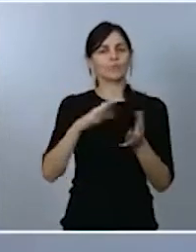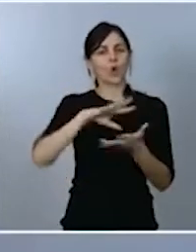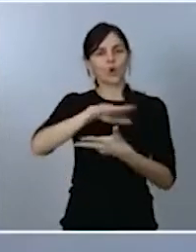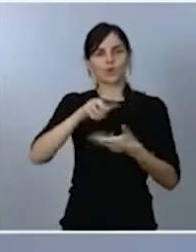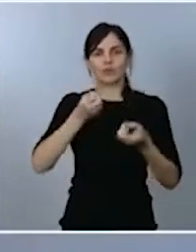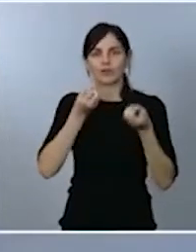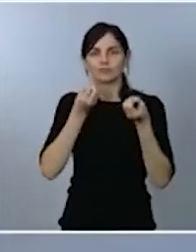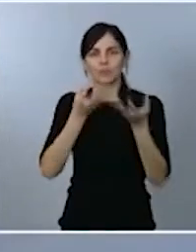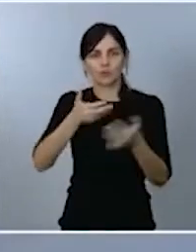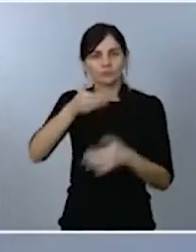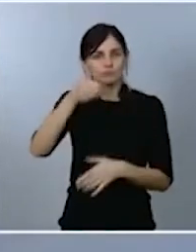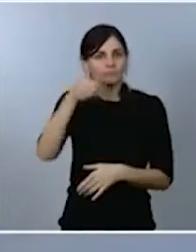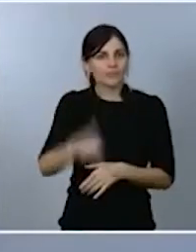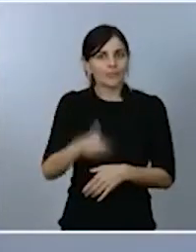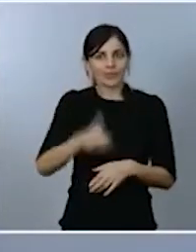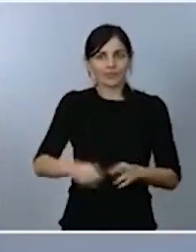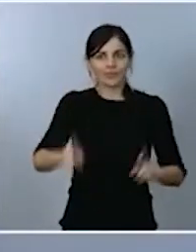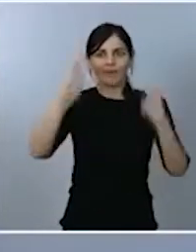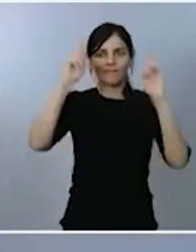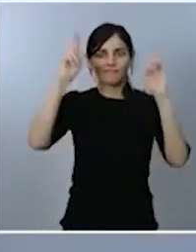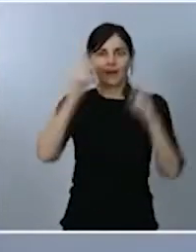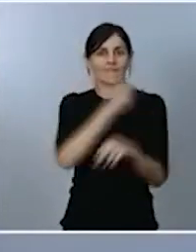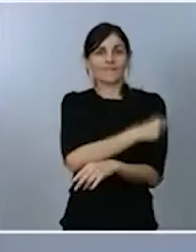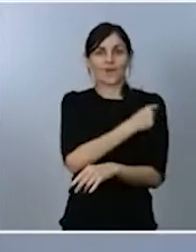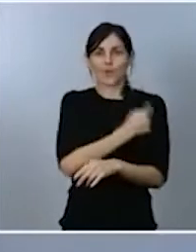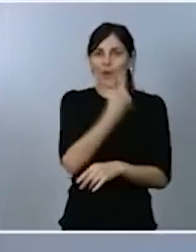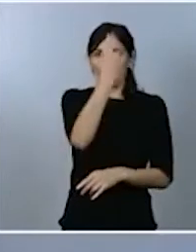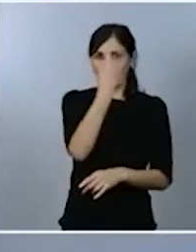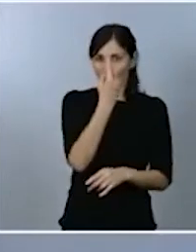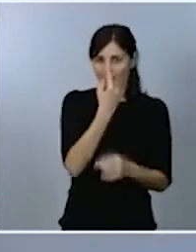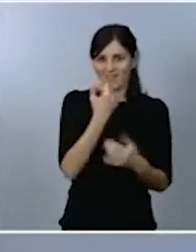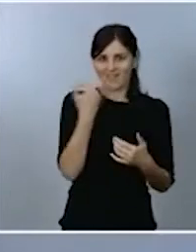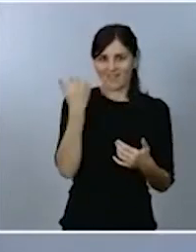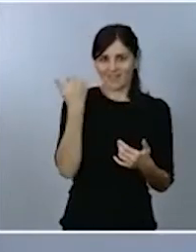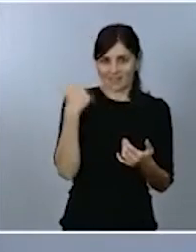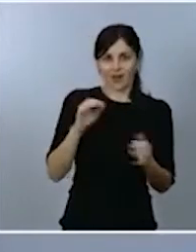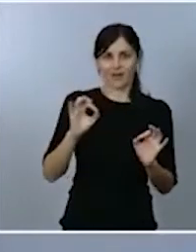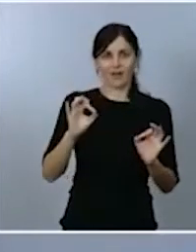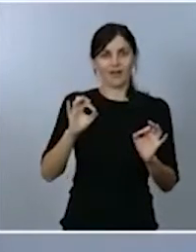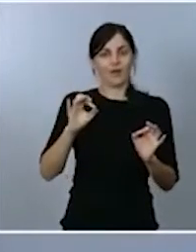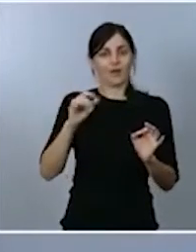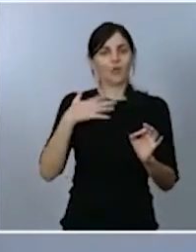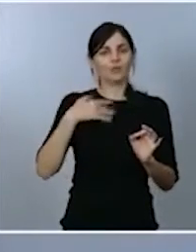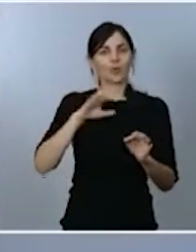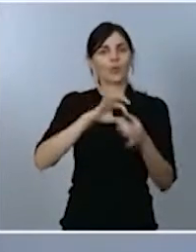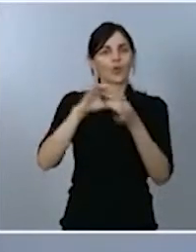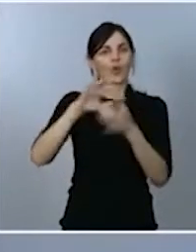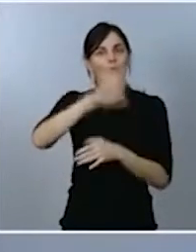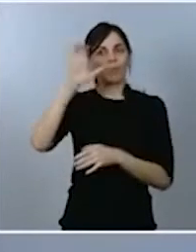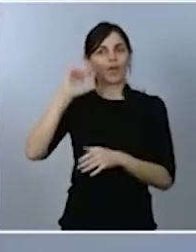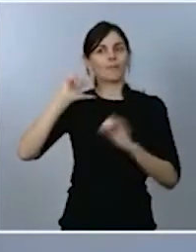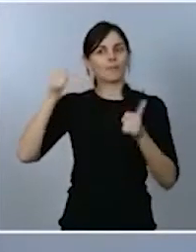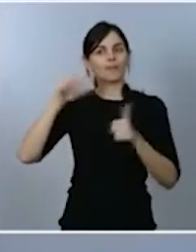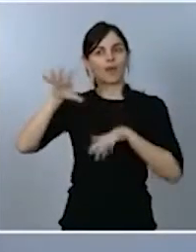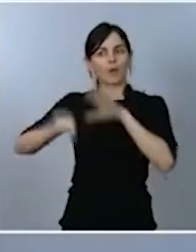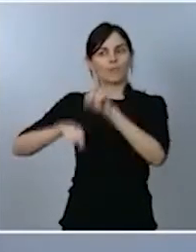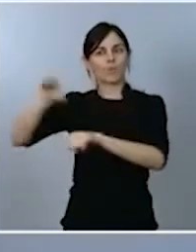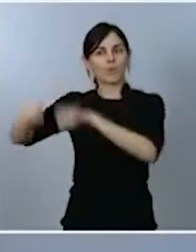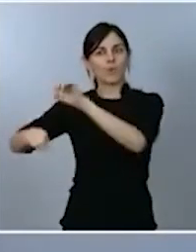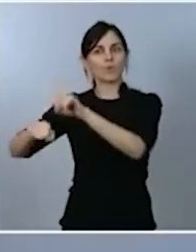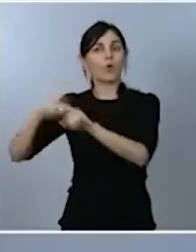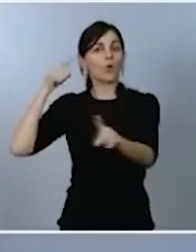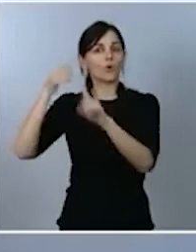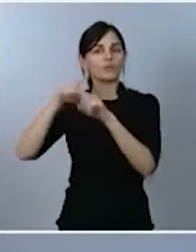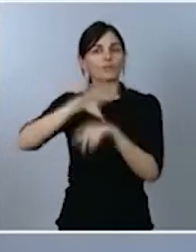esperanzadora, sobre una de las vacunas comerciales que está comprando la Unión Europea para todos los países. Hemos visto también los números de